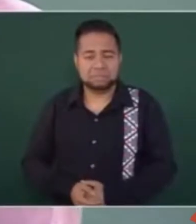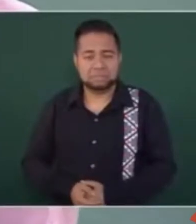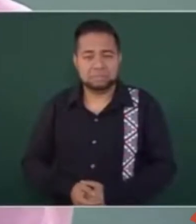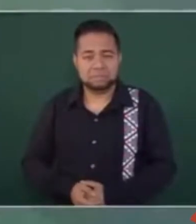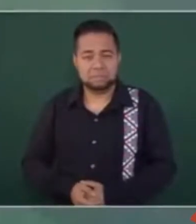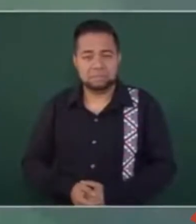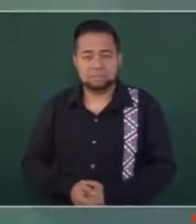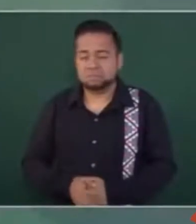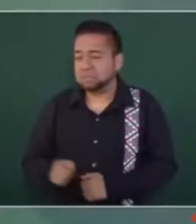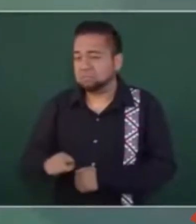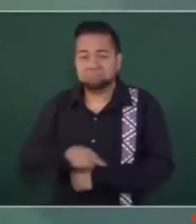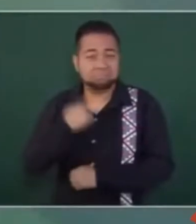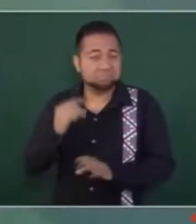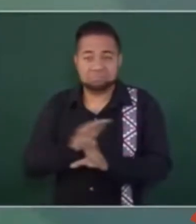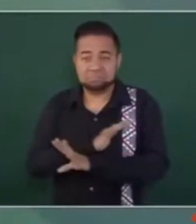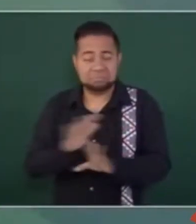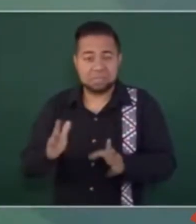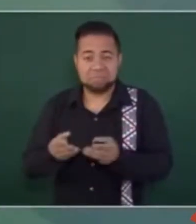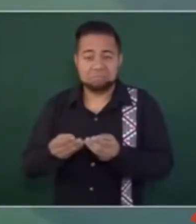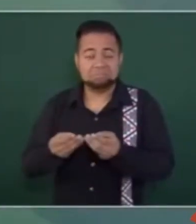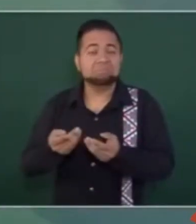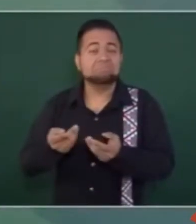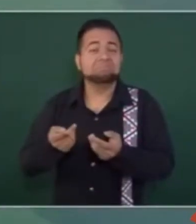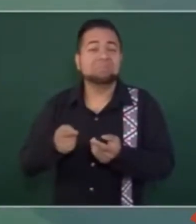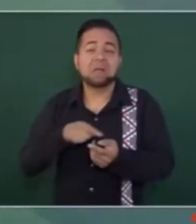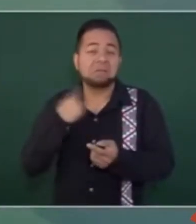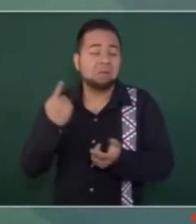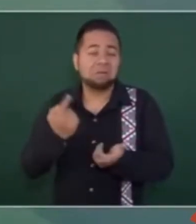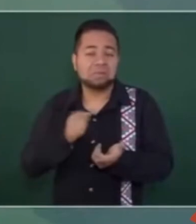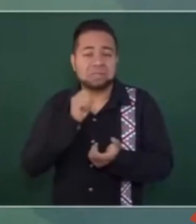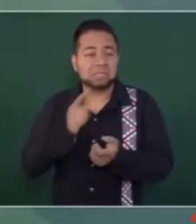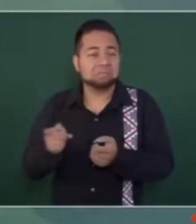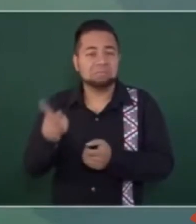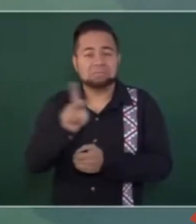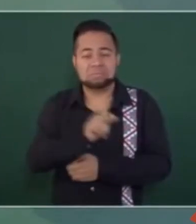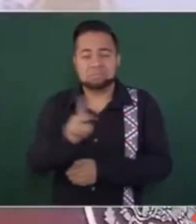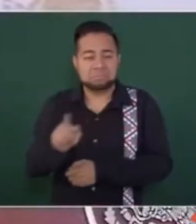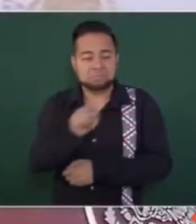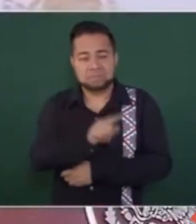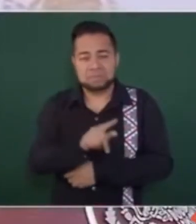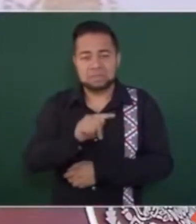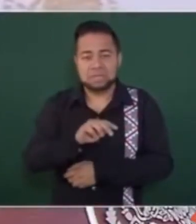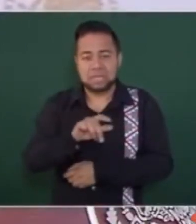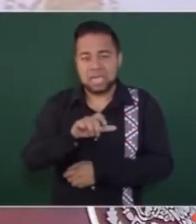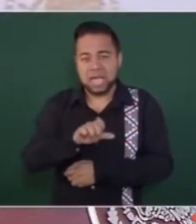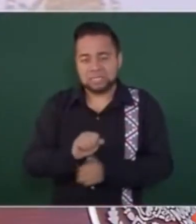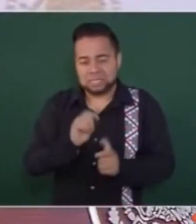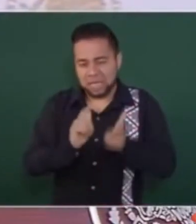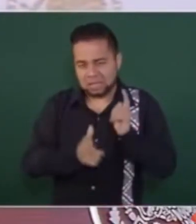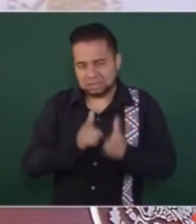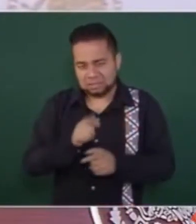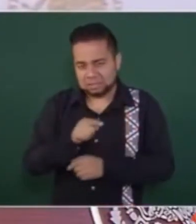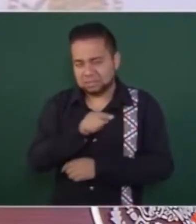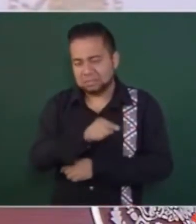se cayó y lo mismo en el caso de Texas porque